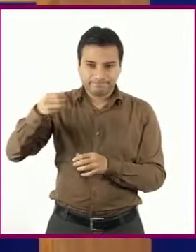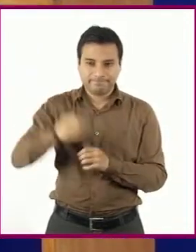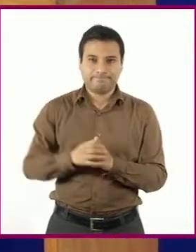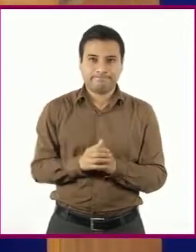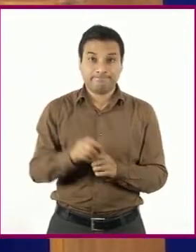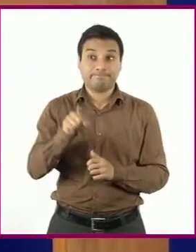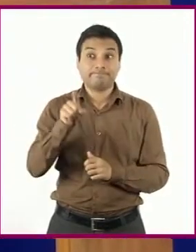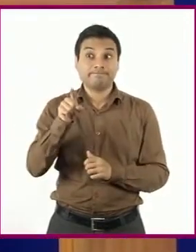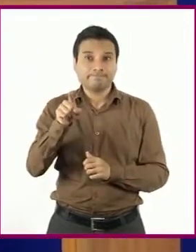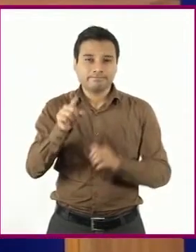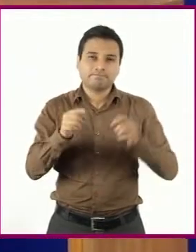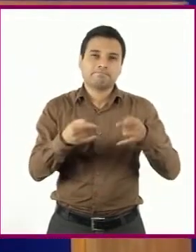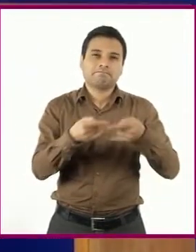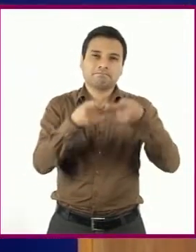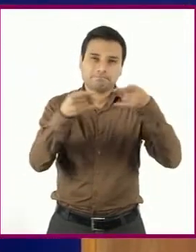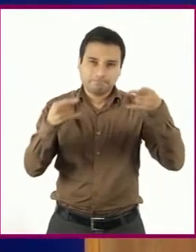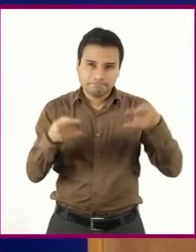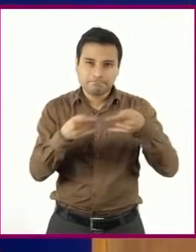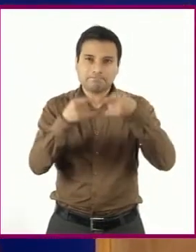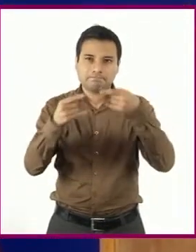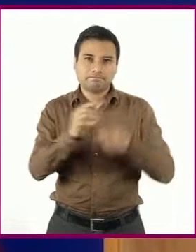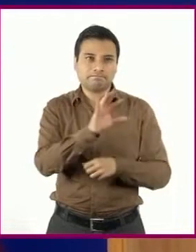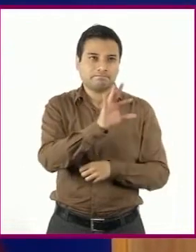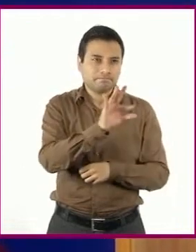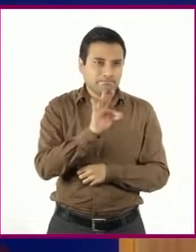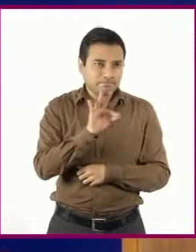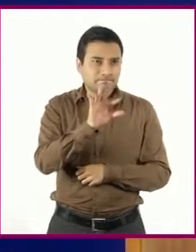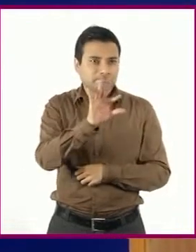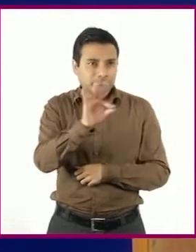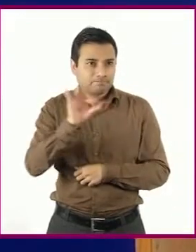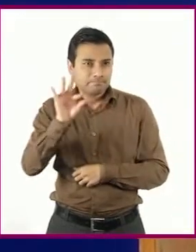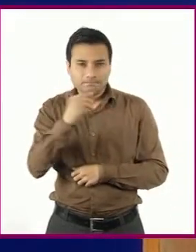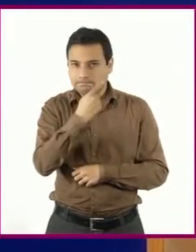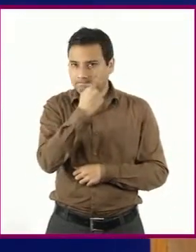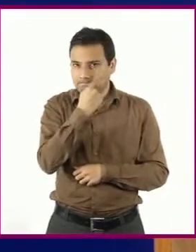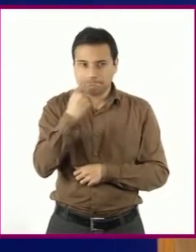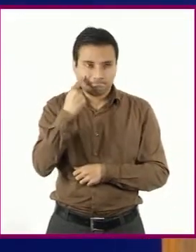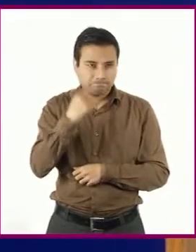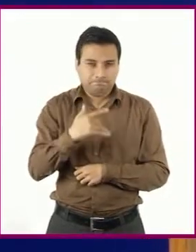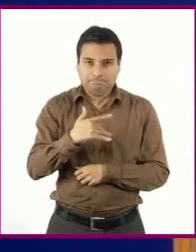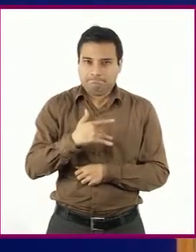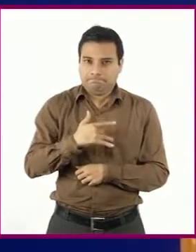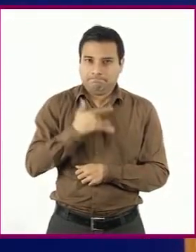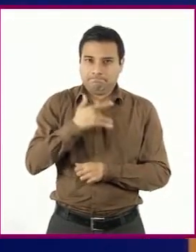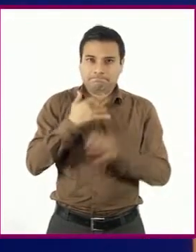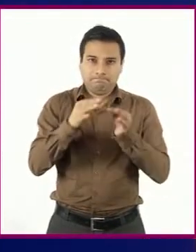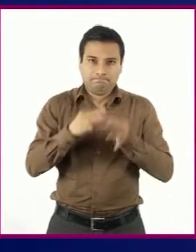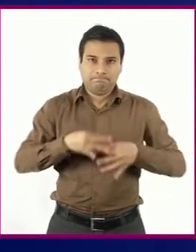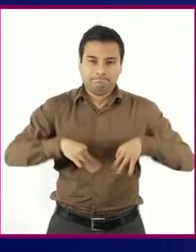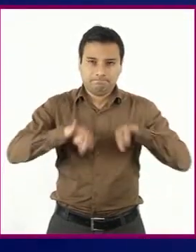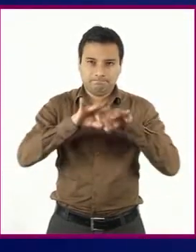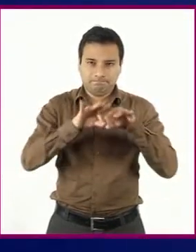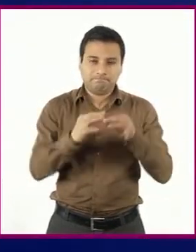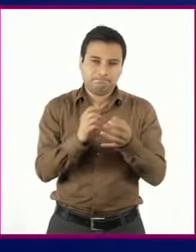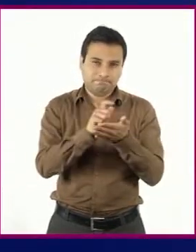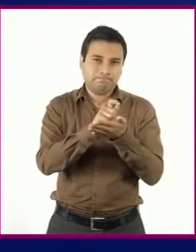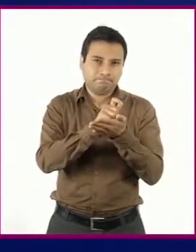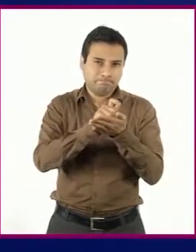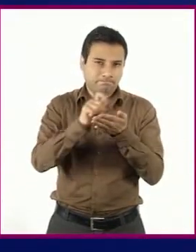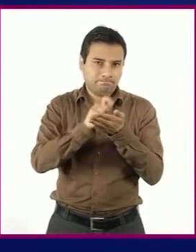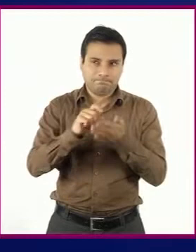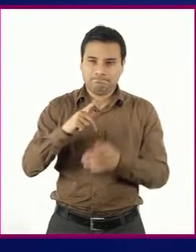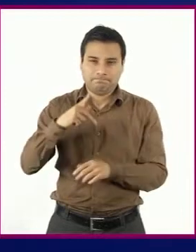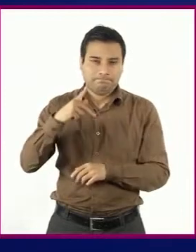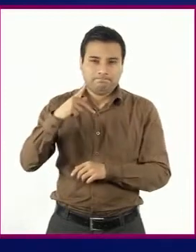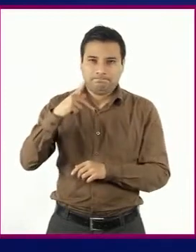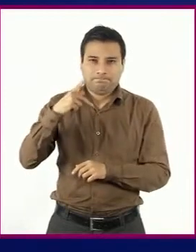selecciona los eventos que considera importantes o trascendentes a lo largo de las distintas etapas en